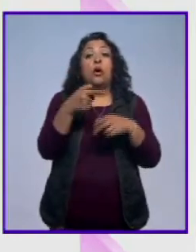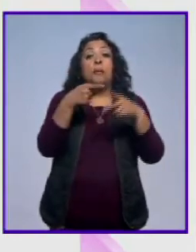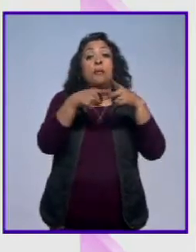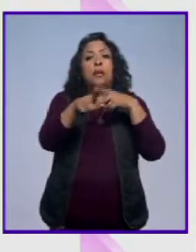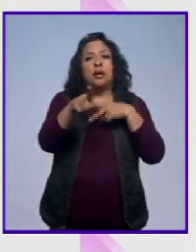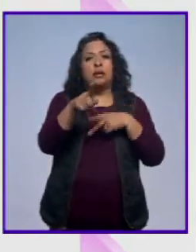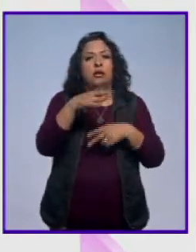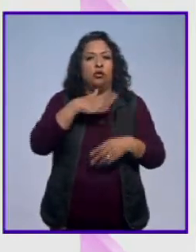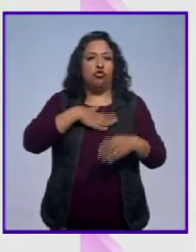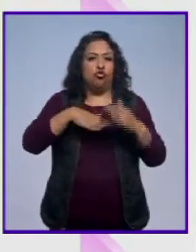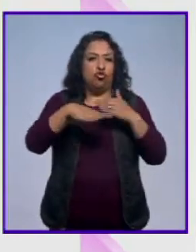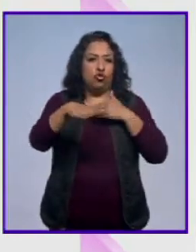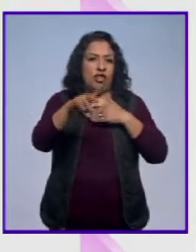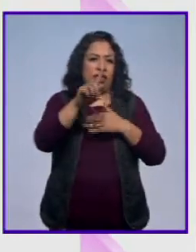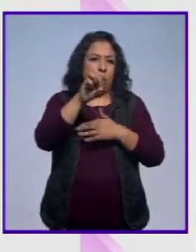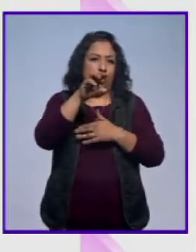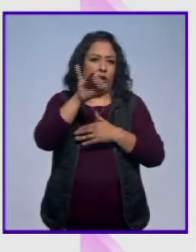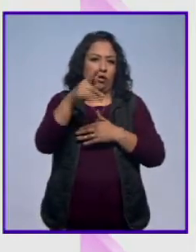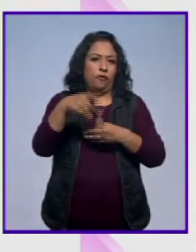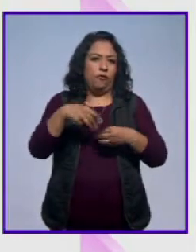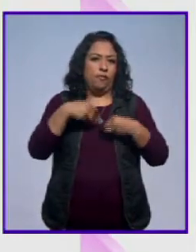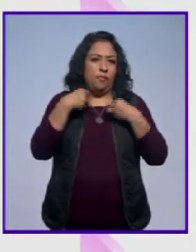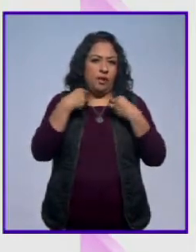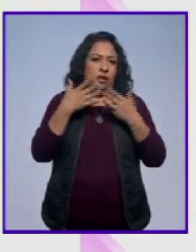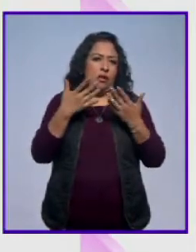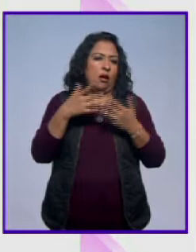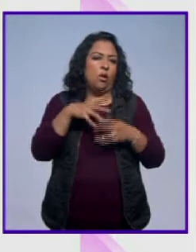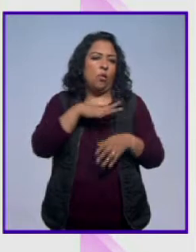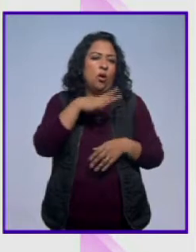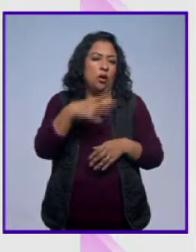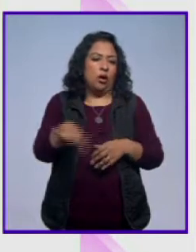la democratización de la vida pública.